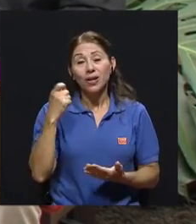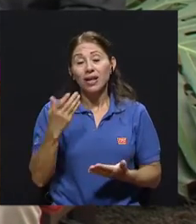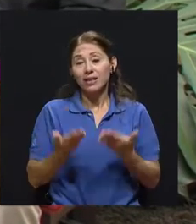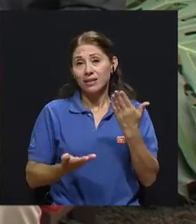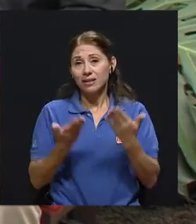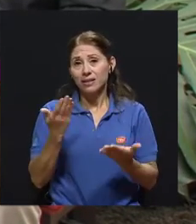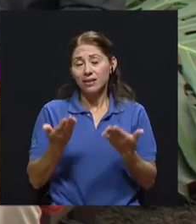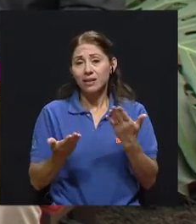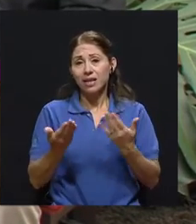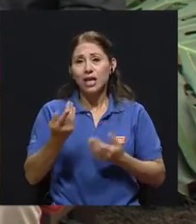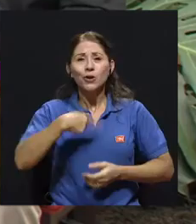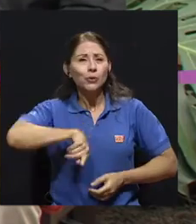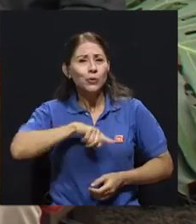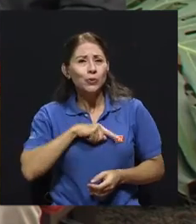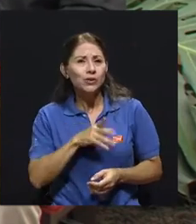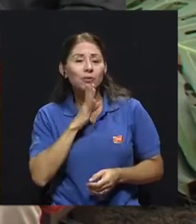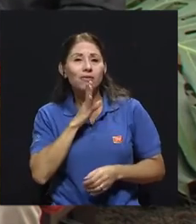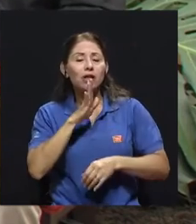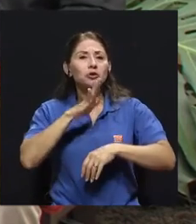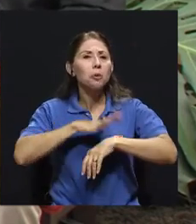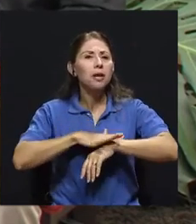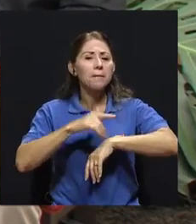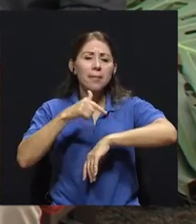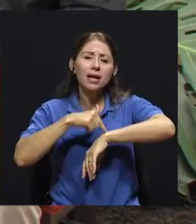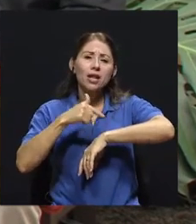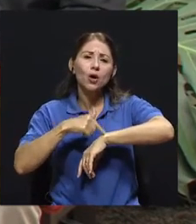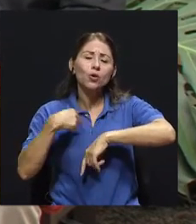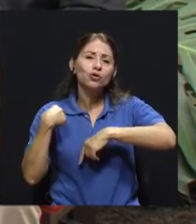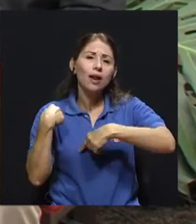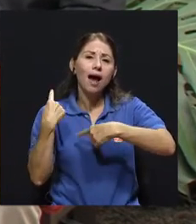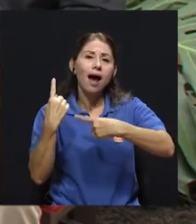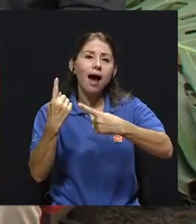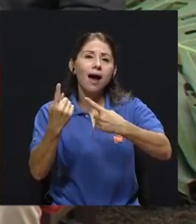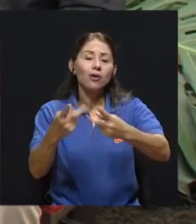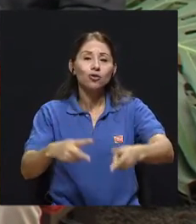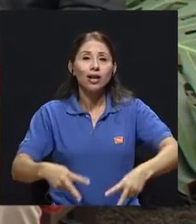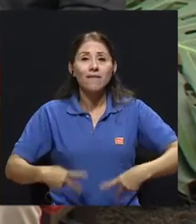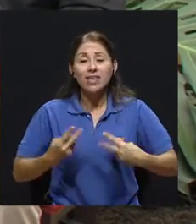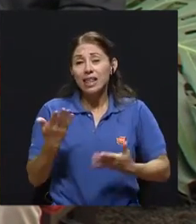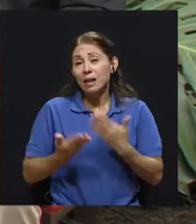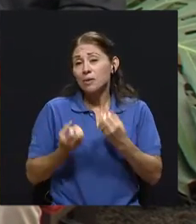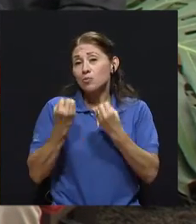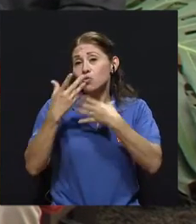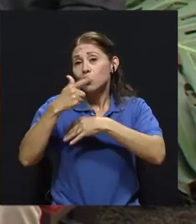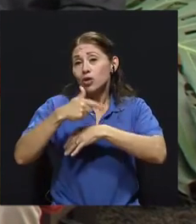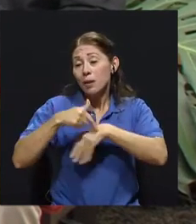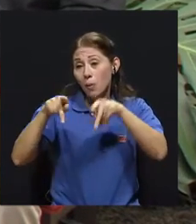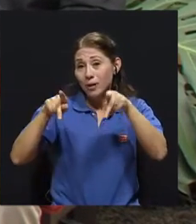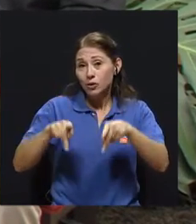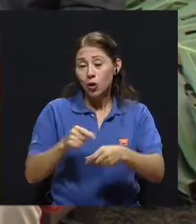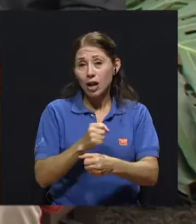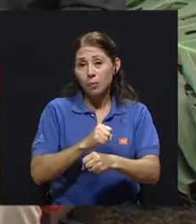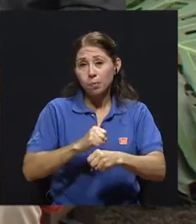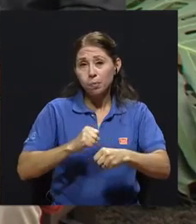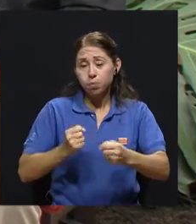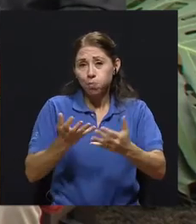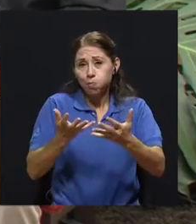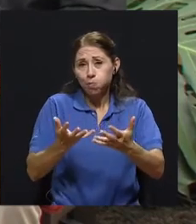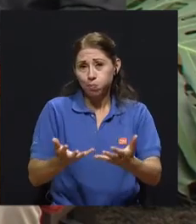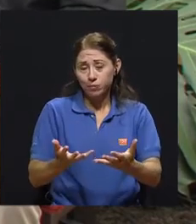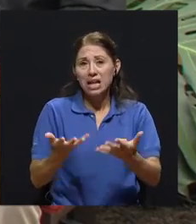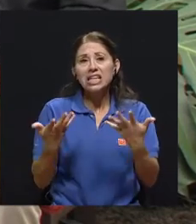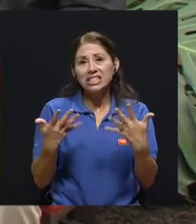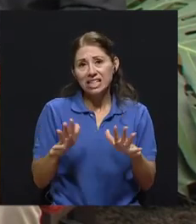y sobre todo cuando estamos hablando de periodos largos de la vida en los que la persona ha estado en la condición de sobrepeso y obesidad,